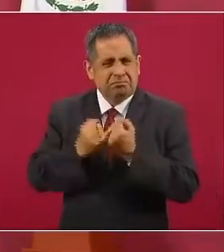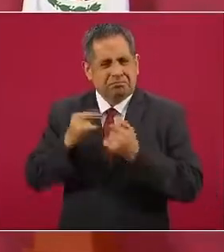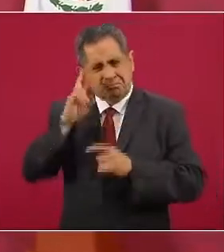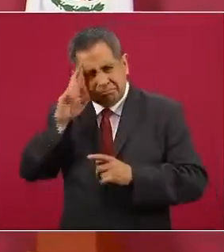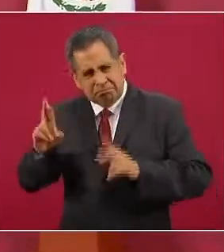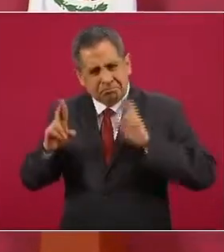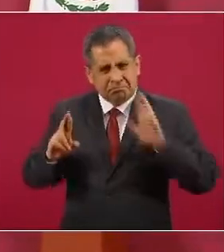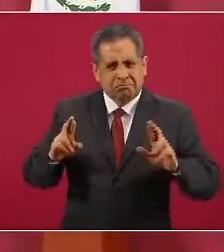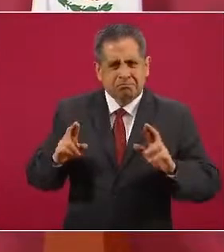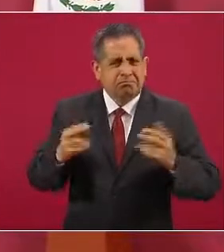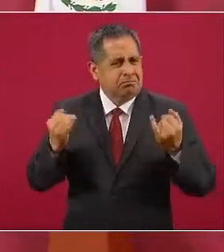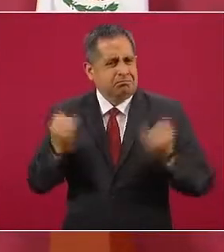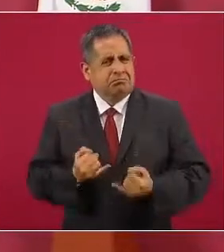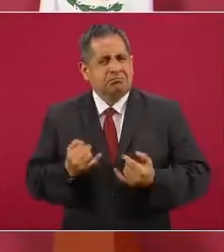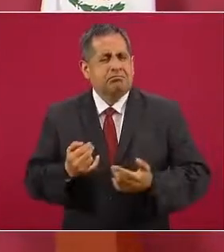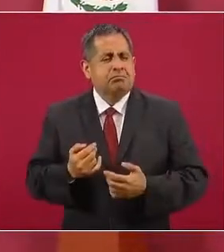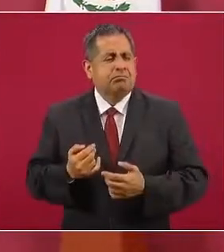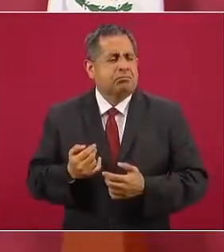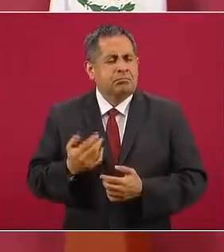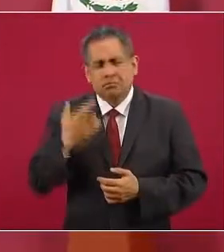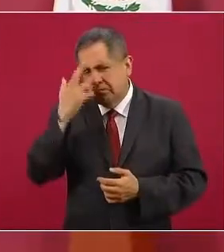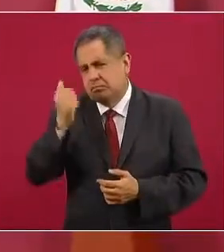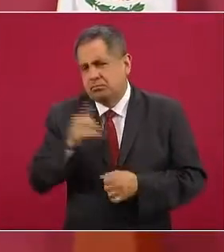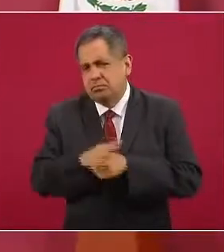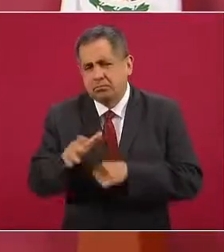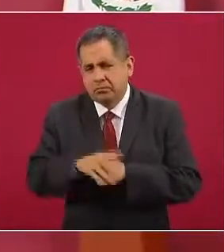Por dos razones,